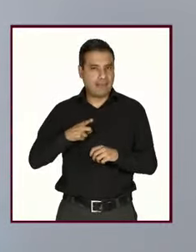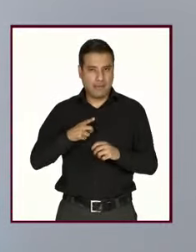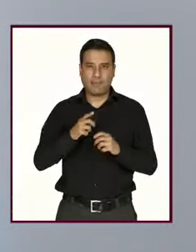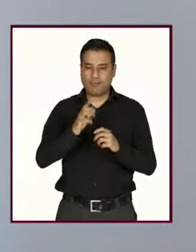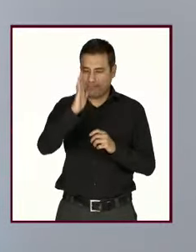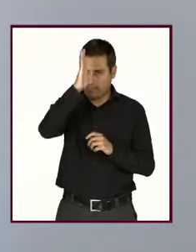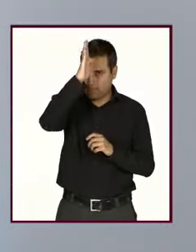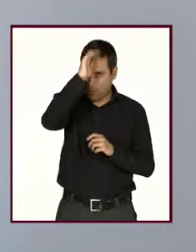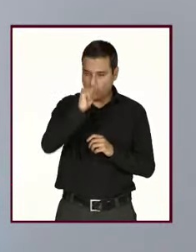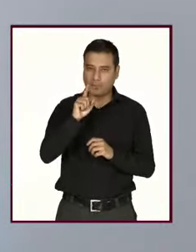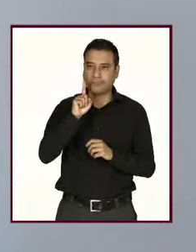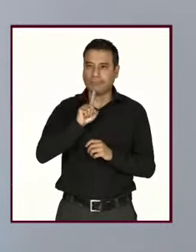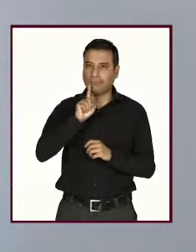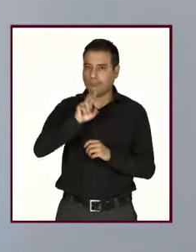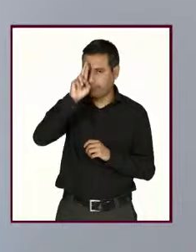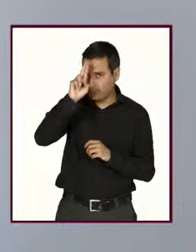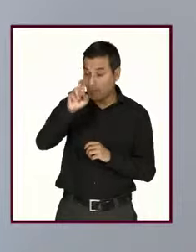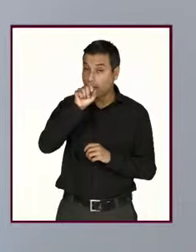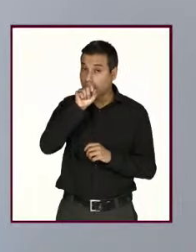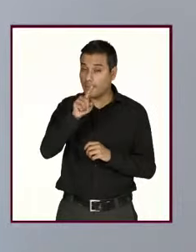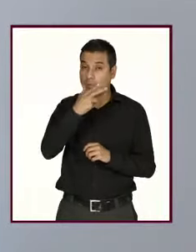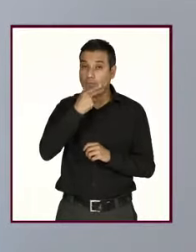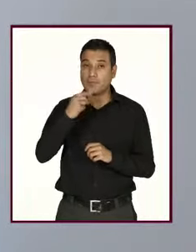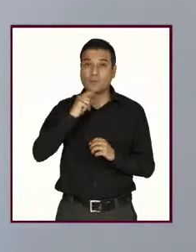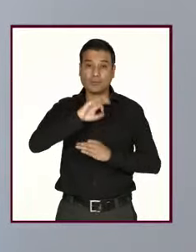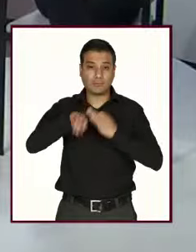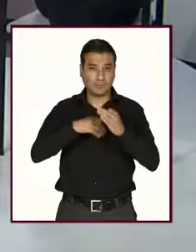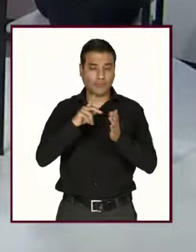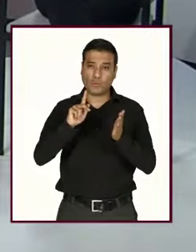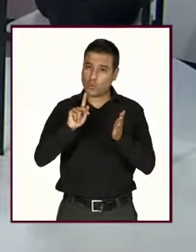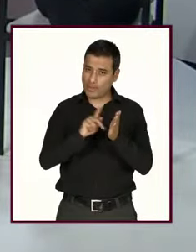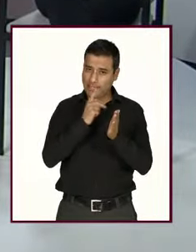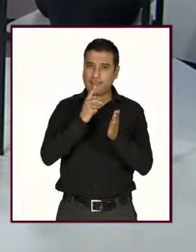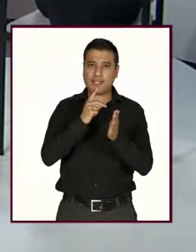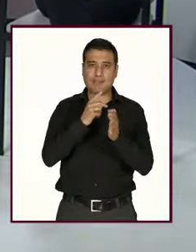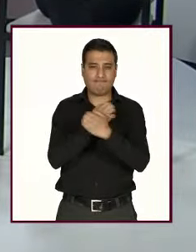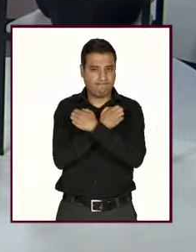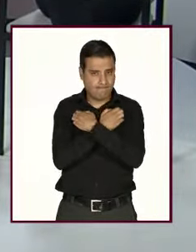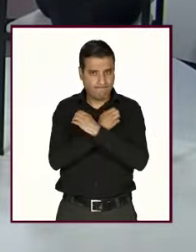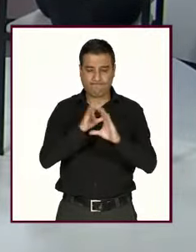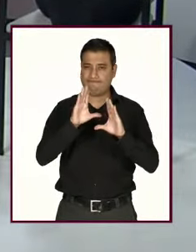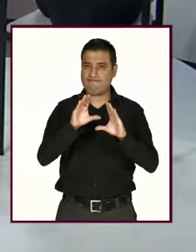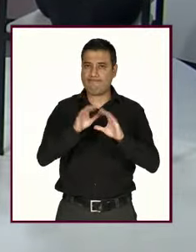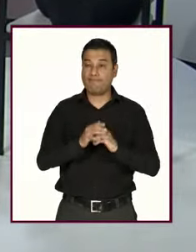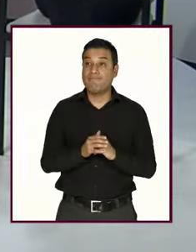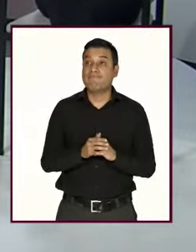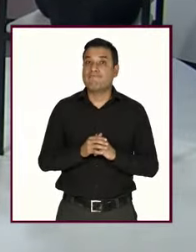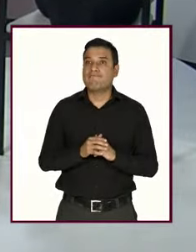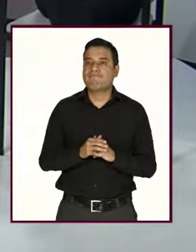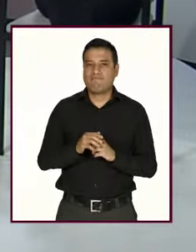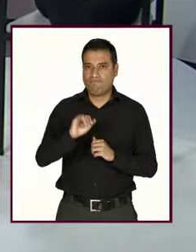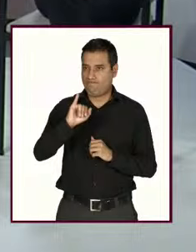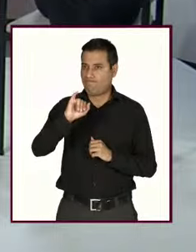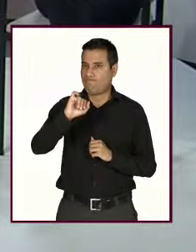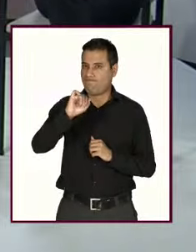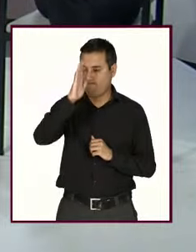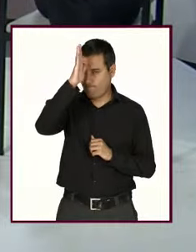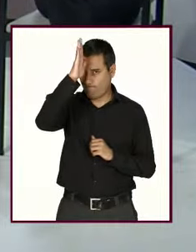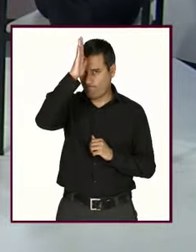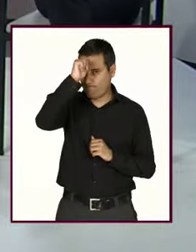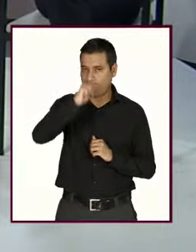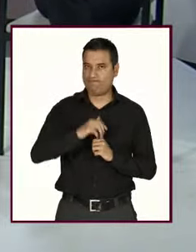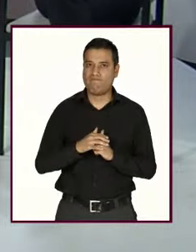yo insisto hay que reeducarnos todas y todos totalmente de acuerdo Anabel es cambiar